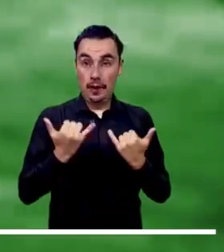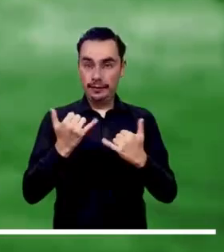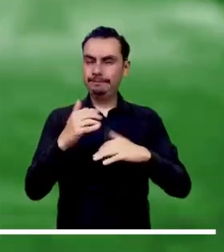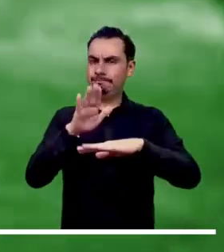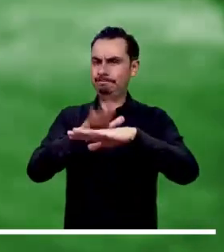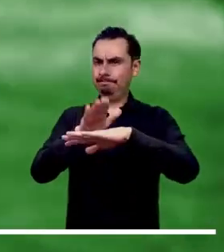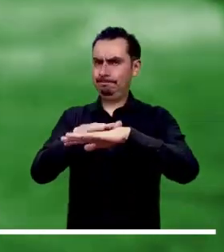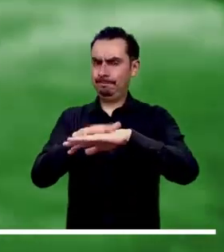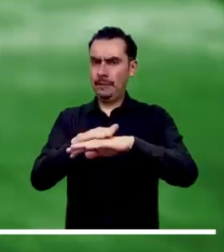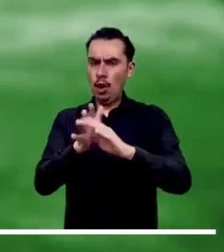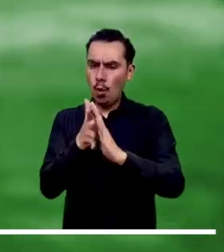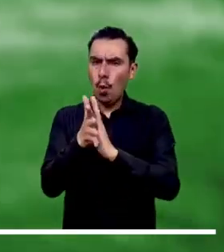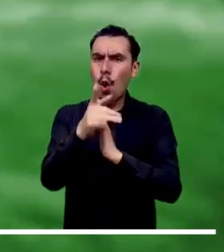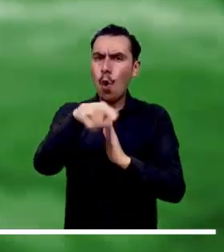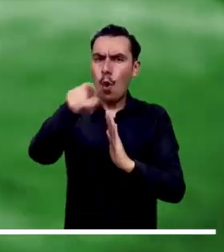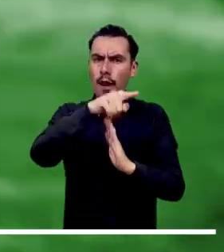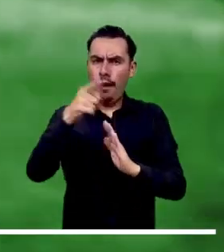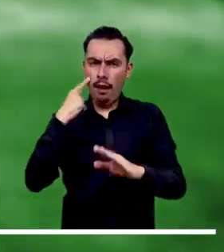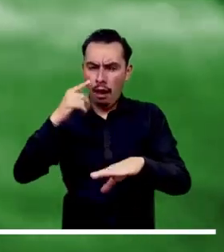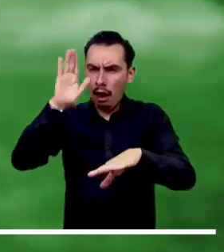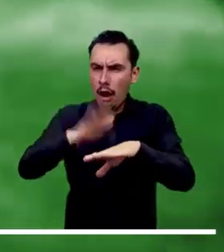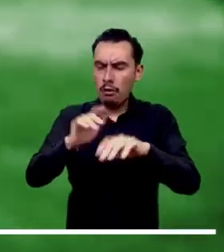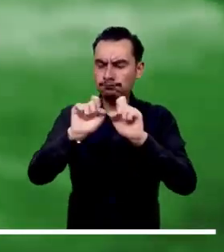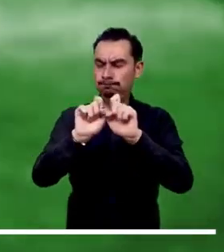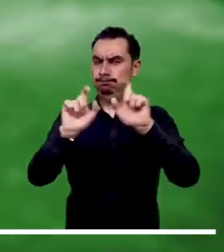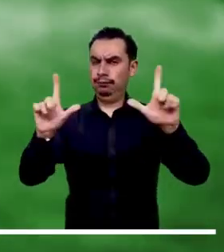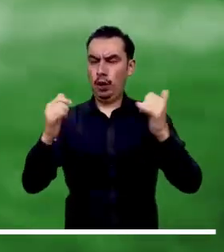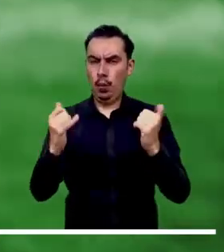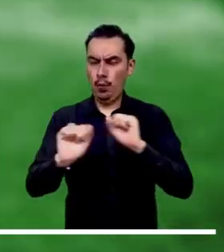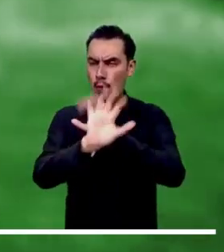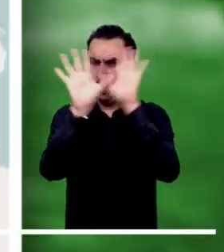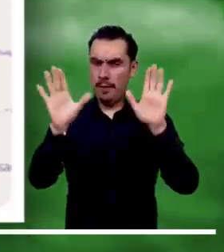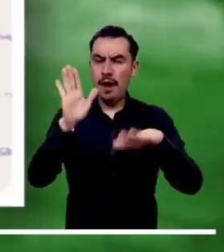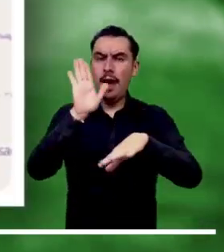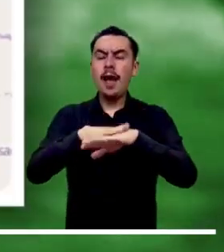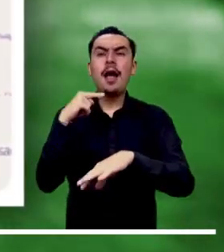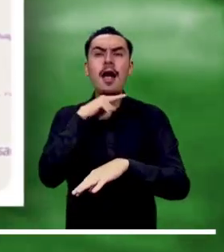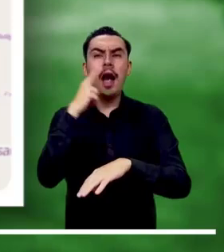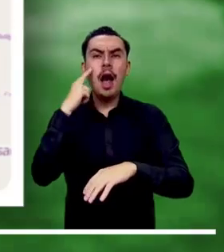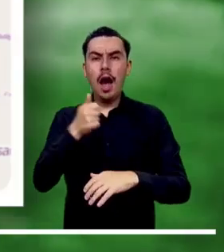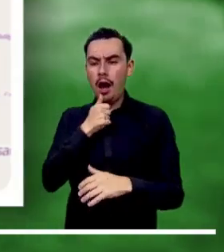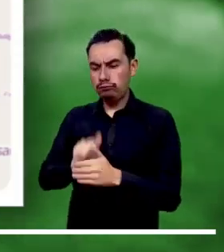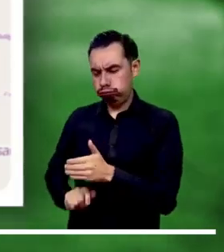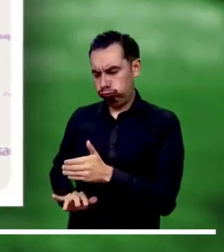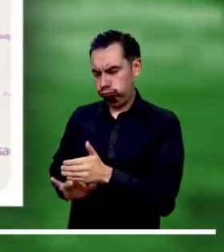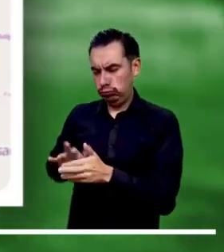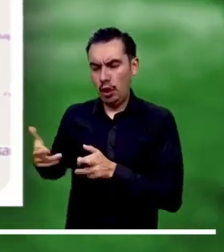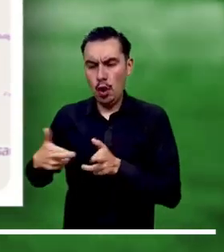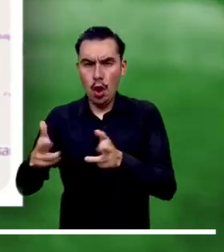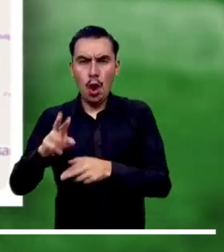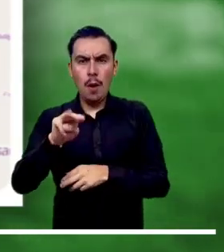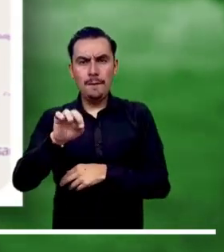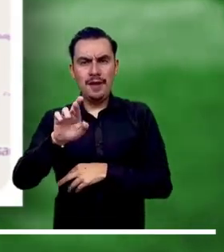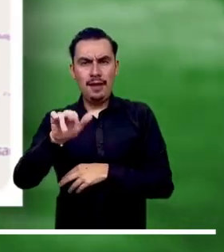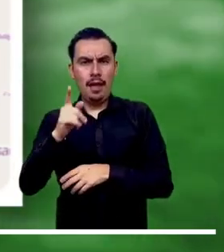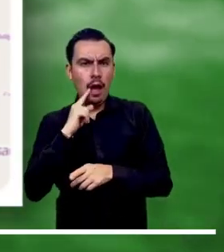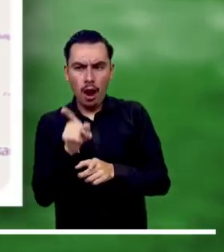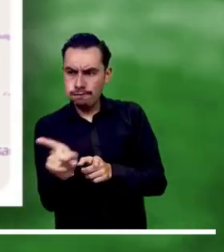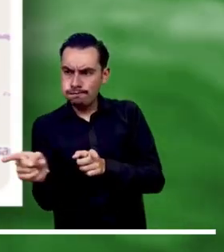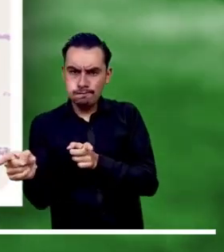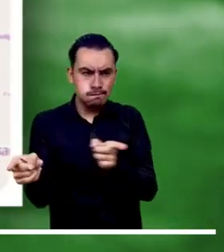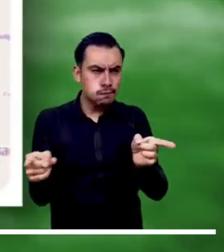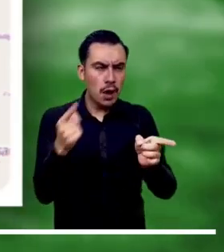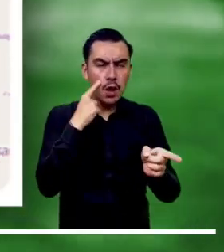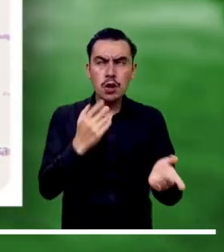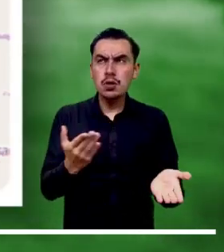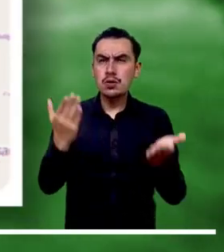A continuación les presentamos las alertas más relevantes de la mañana. Alerta roja por probabilidad de crecientes